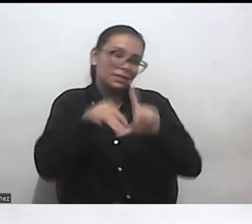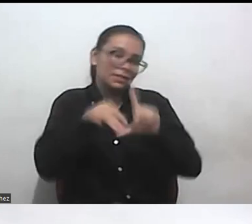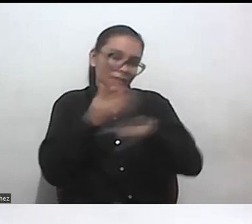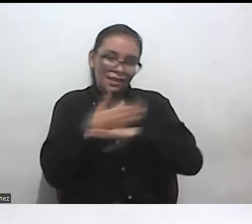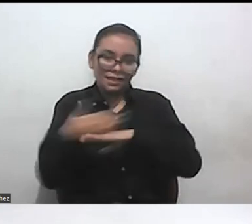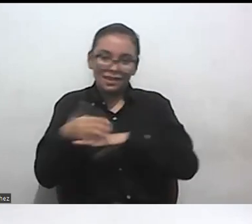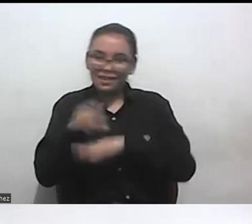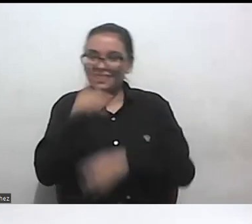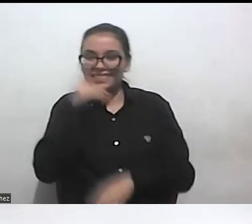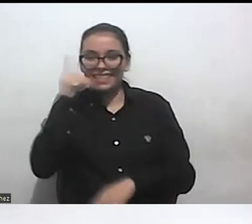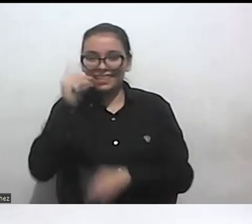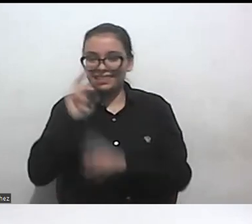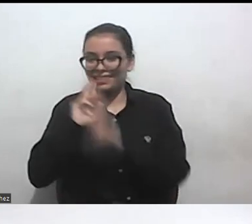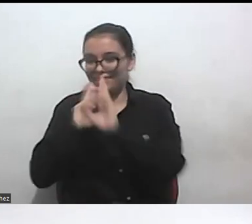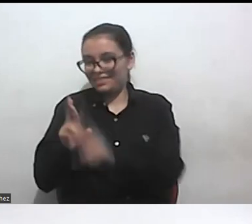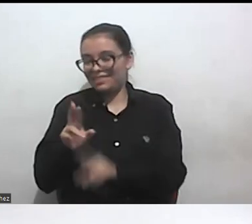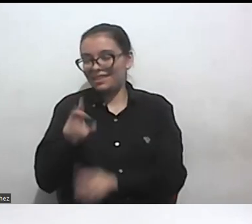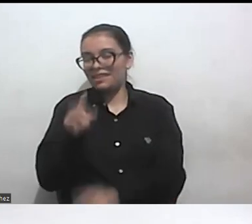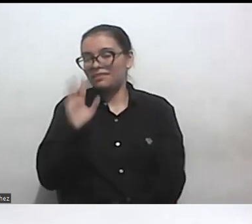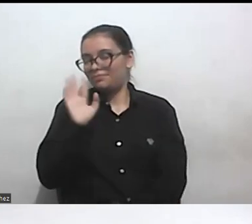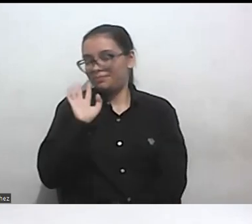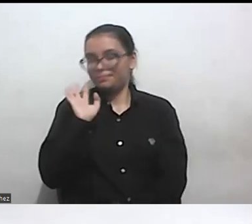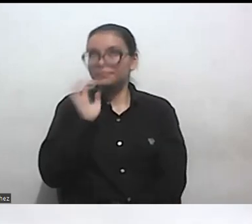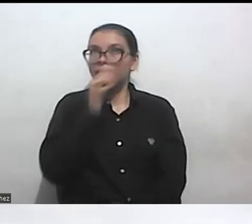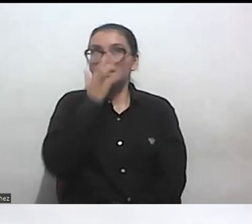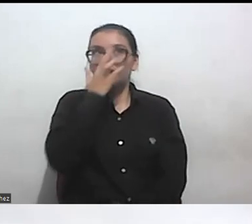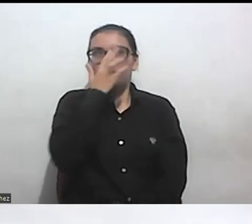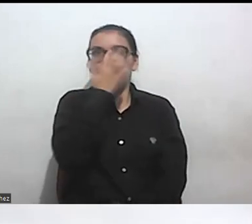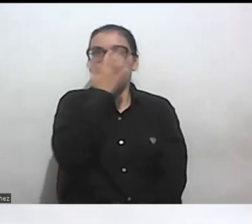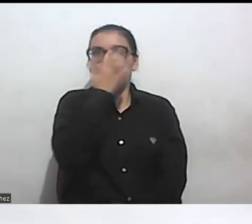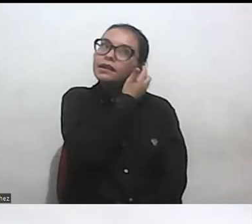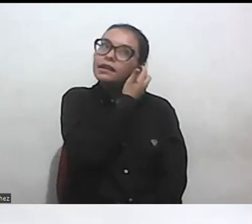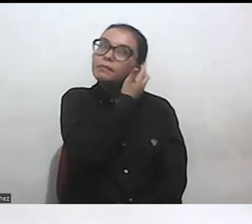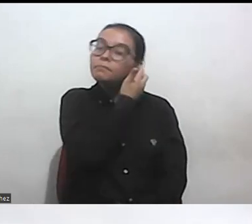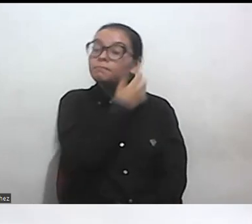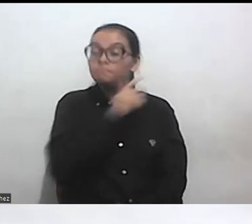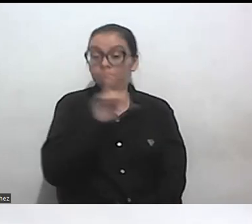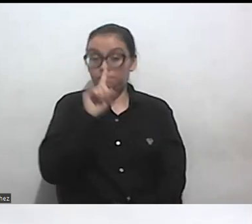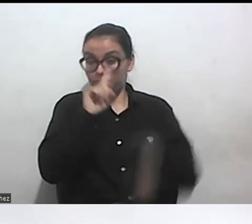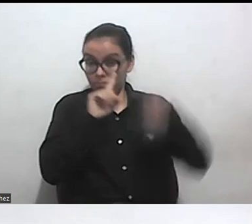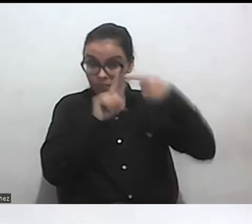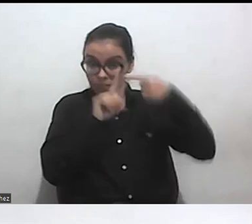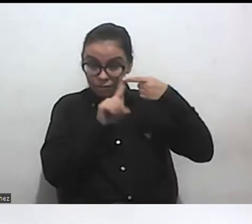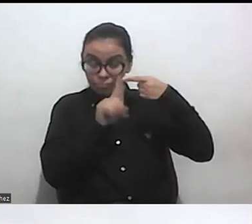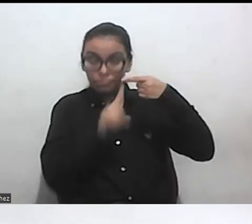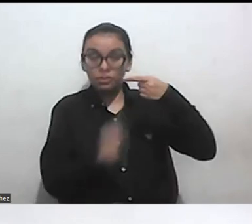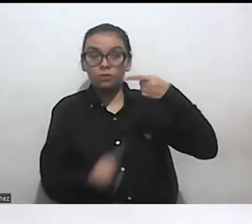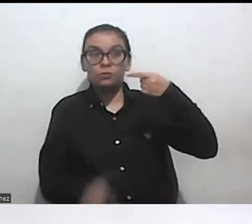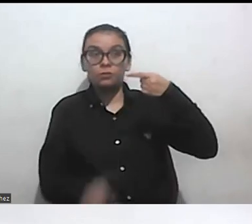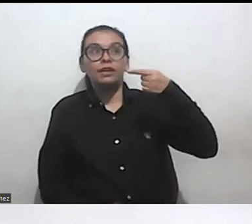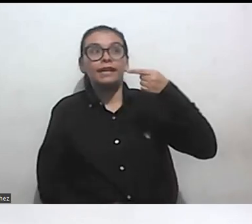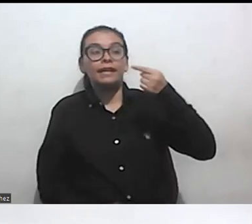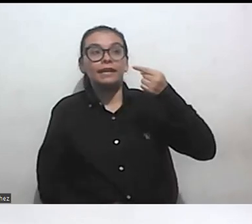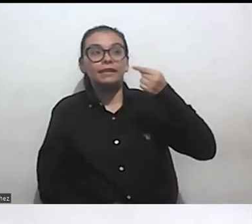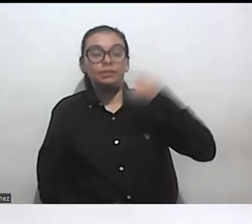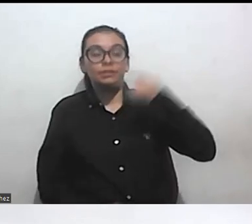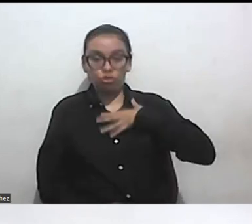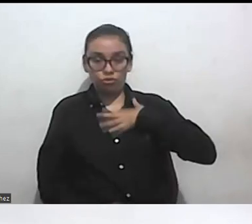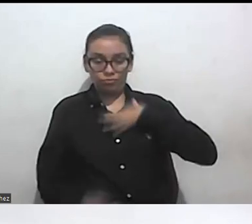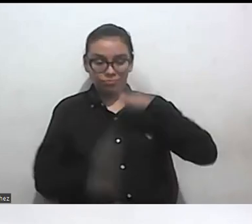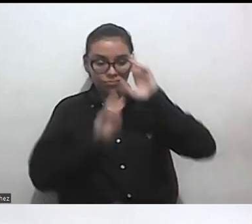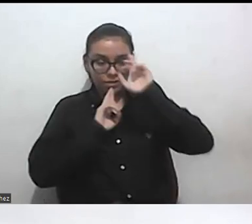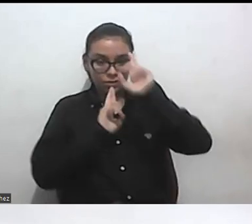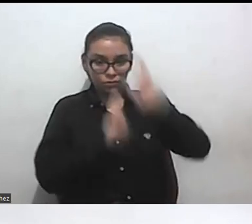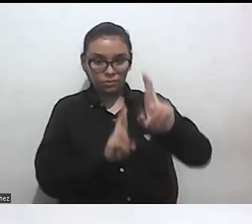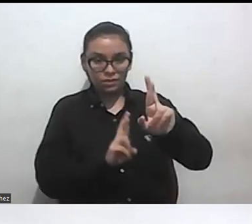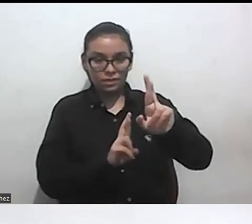por el chat este primero creo que sobre todo voy a dar respuesta a